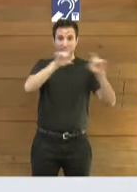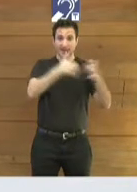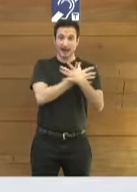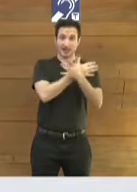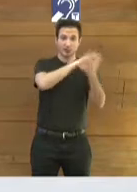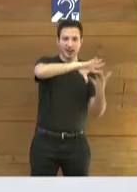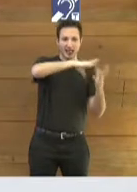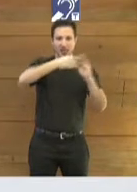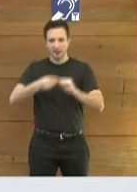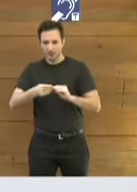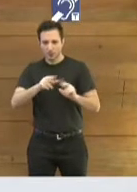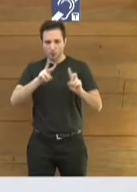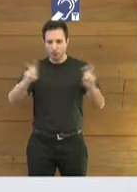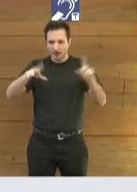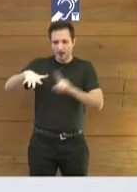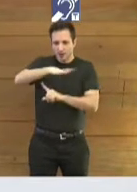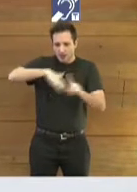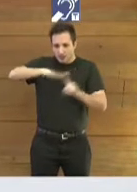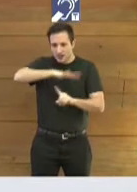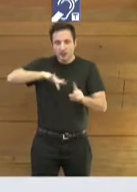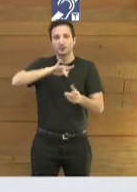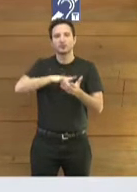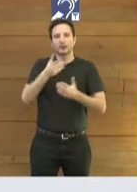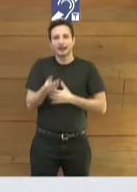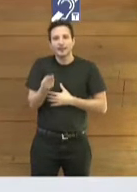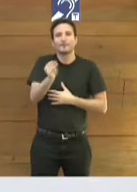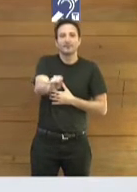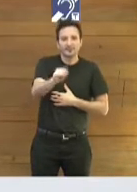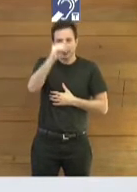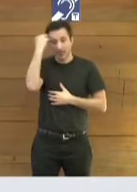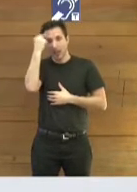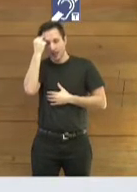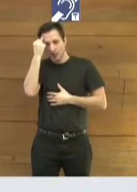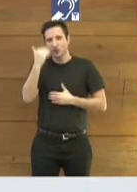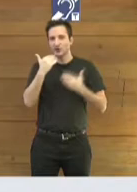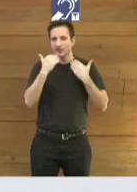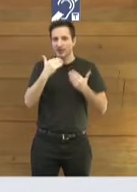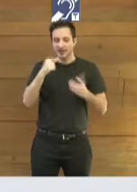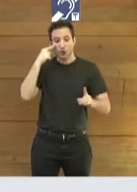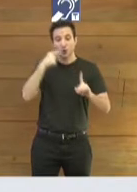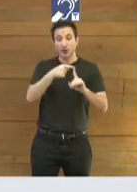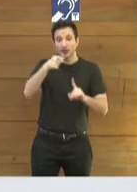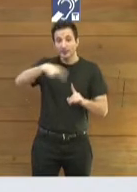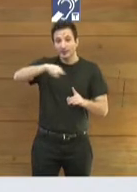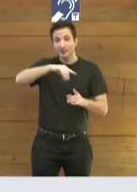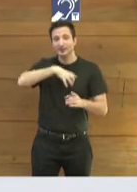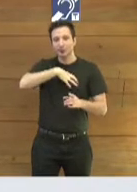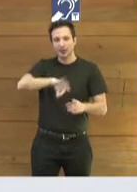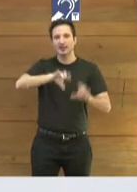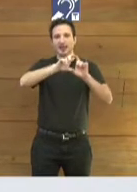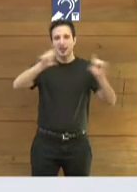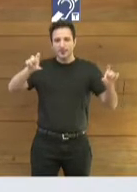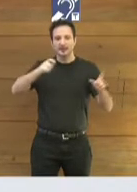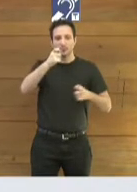al nuevo escenario. Vamos a sumar talento a este proyecto con el objetivo de hacer esta compañía